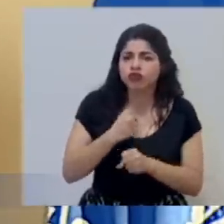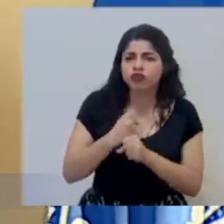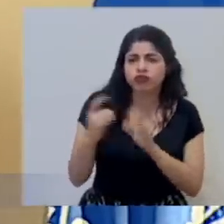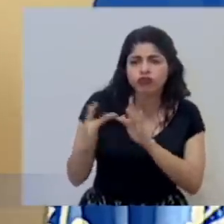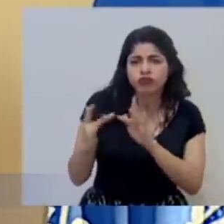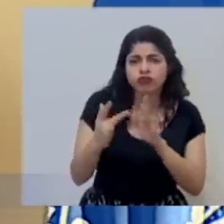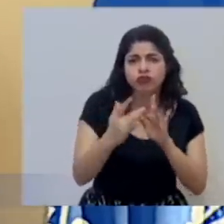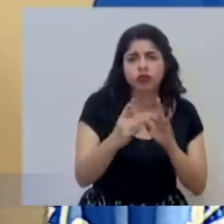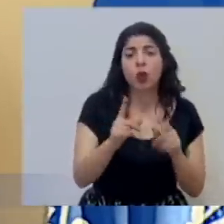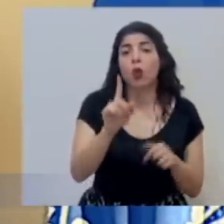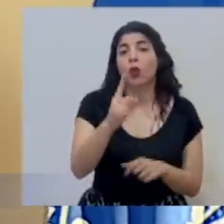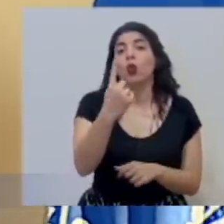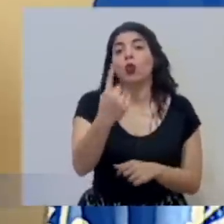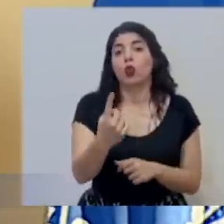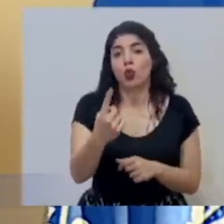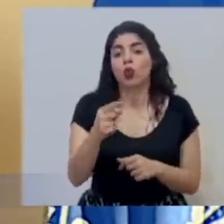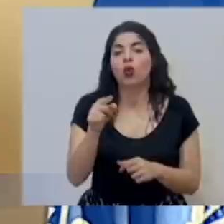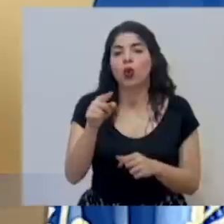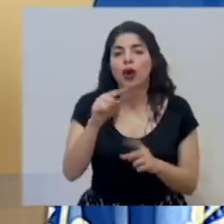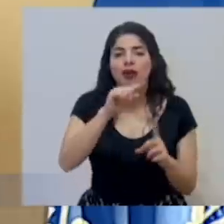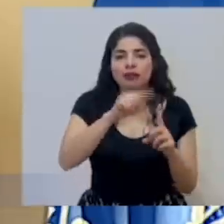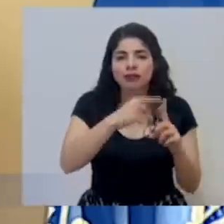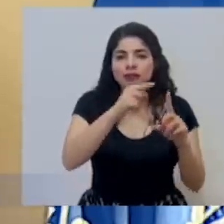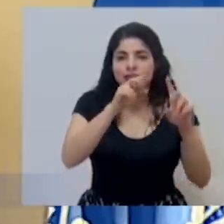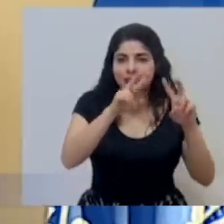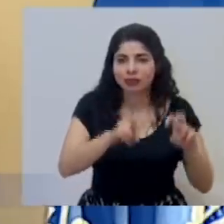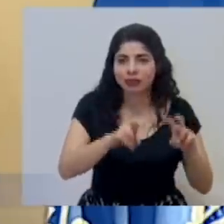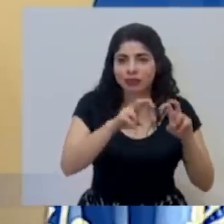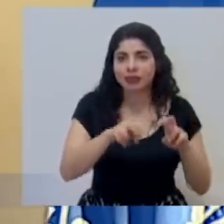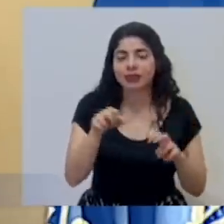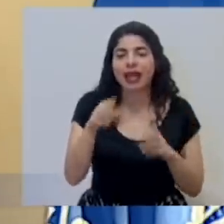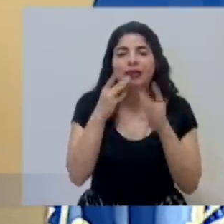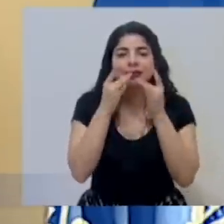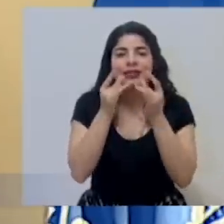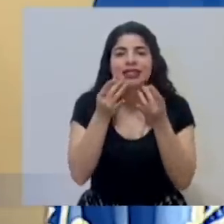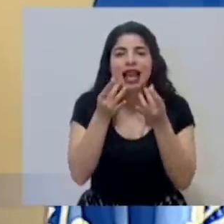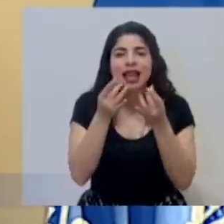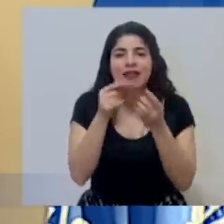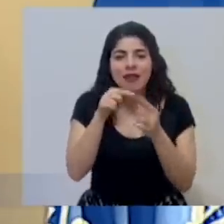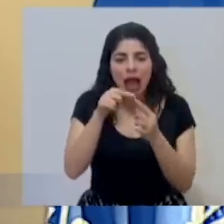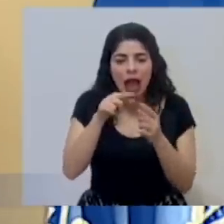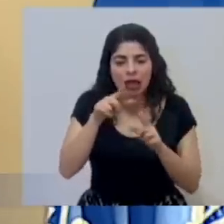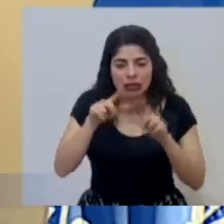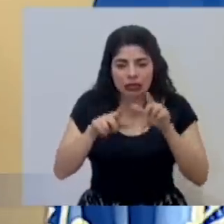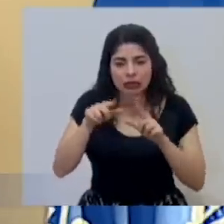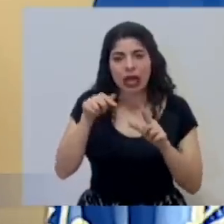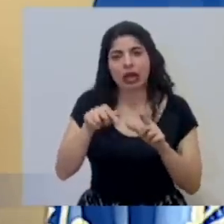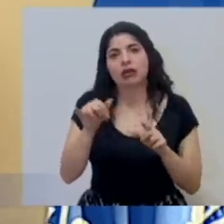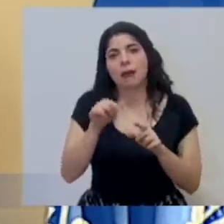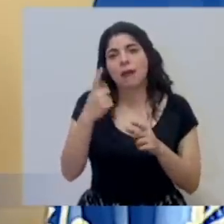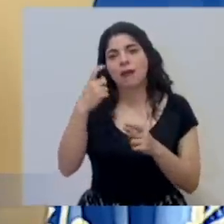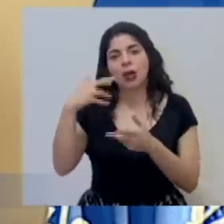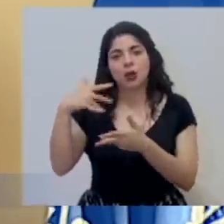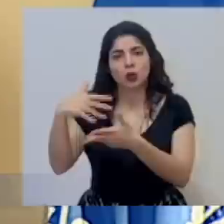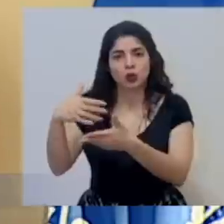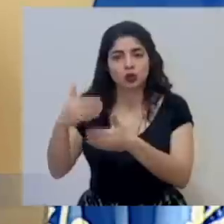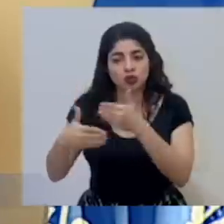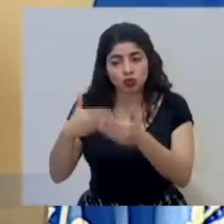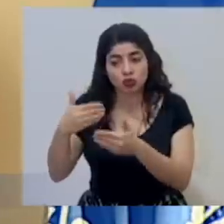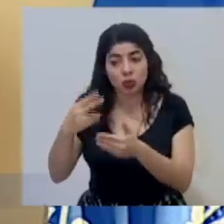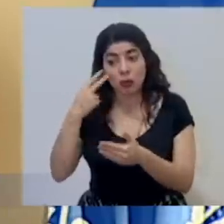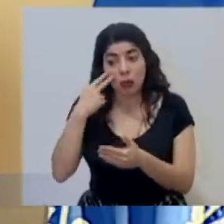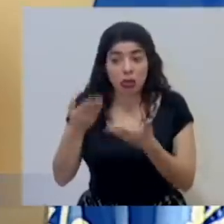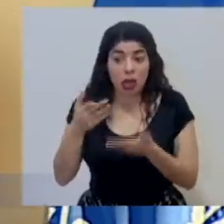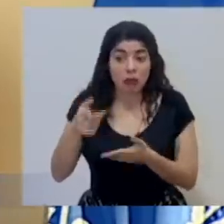aristas. Una de ellas justamente son las pruebas y esas pruebas también de saliva que pueden significar, hay que ponerlas también a validación, pueden